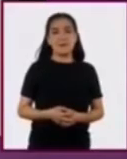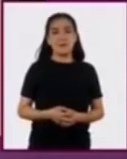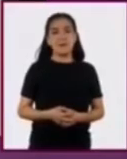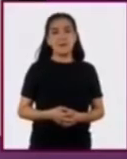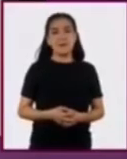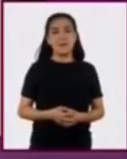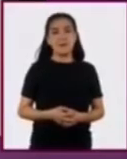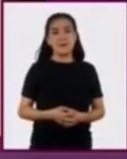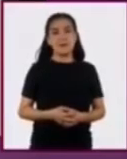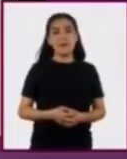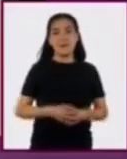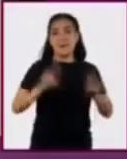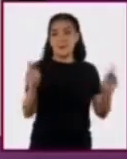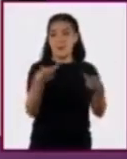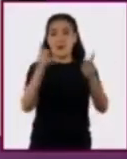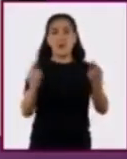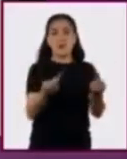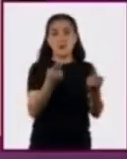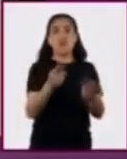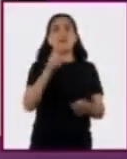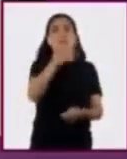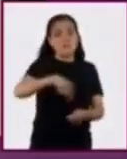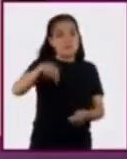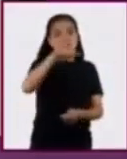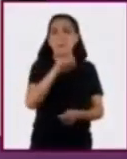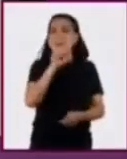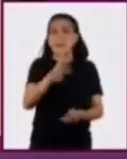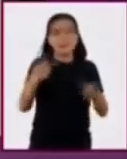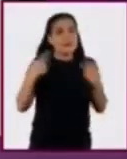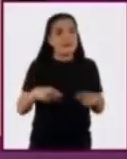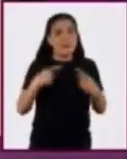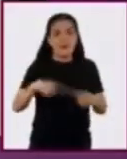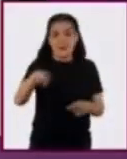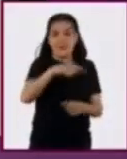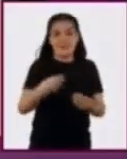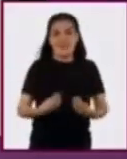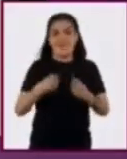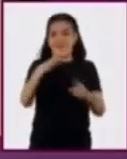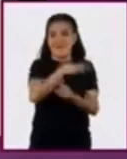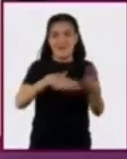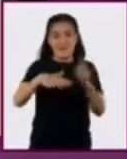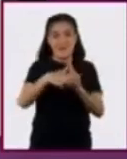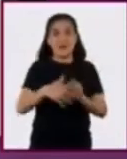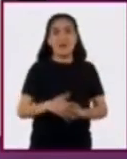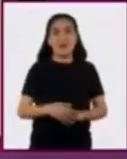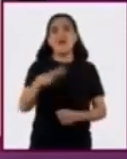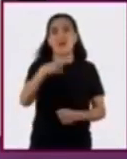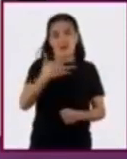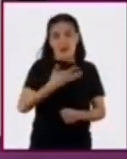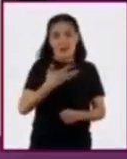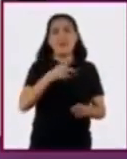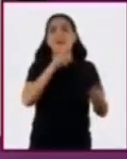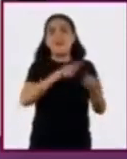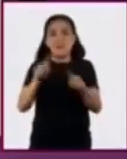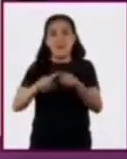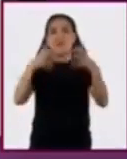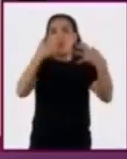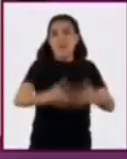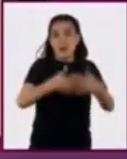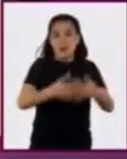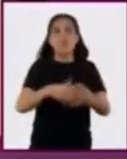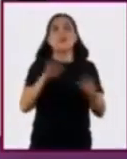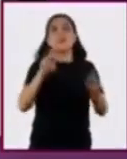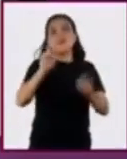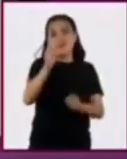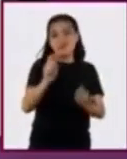La comercialización es entre las mismas personas de la zona. Existen fábricas que no sólo